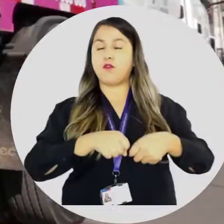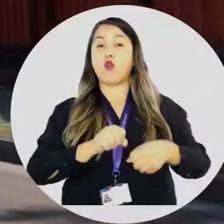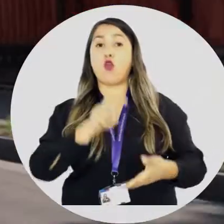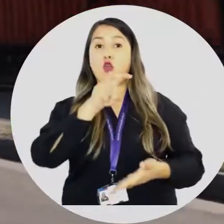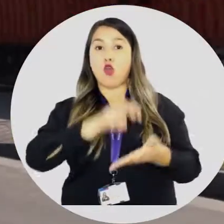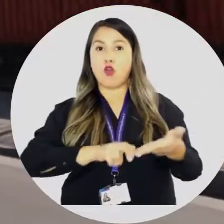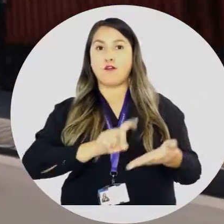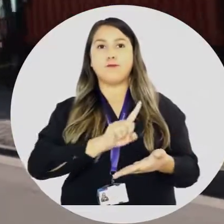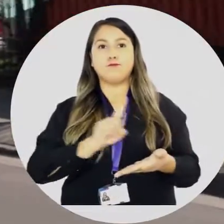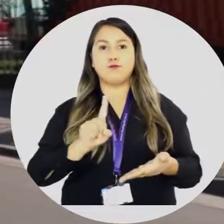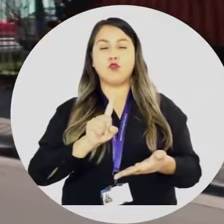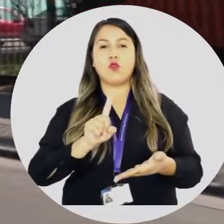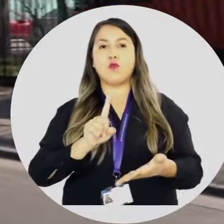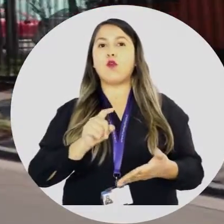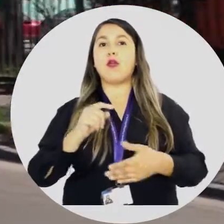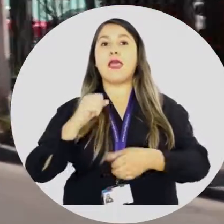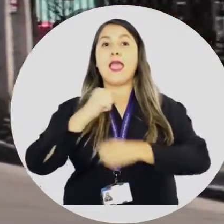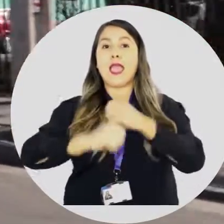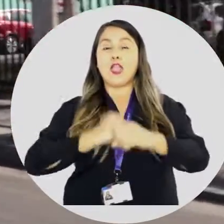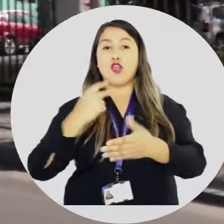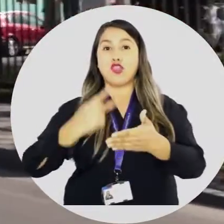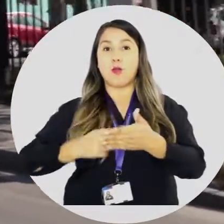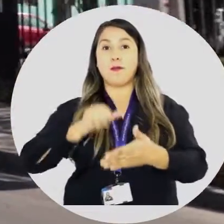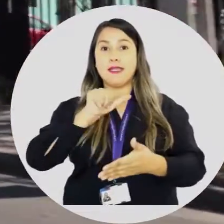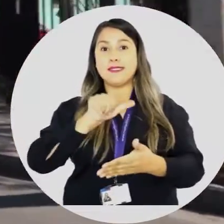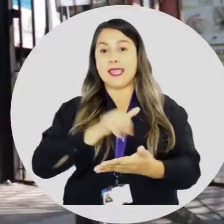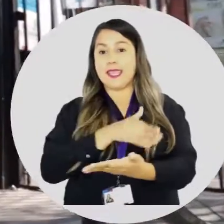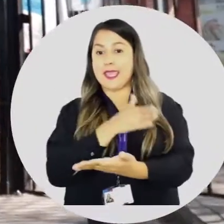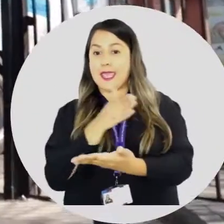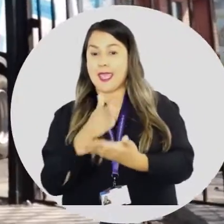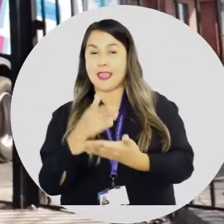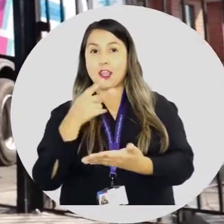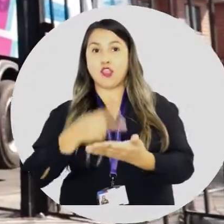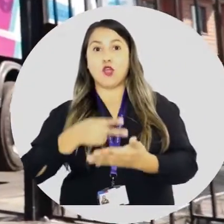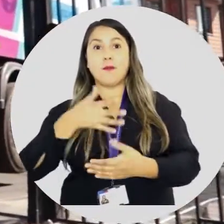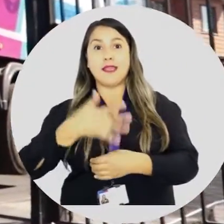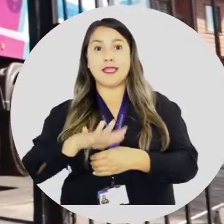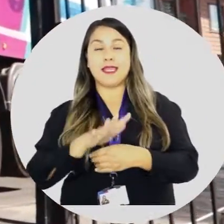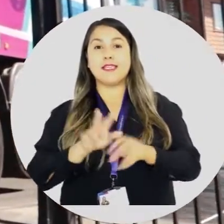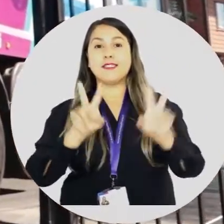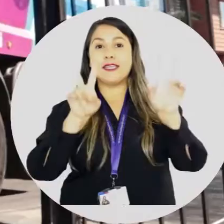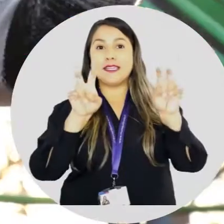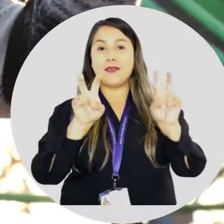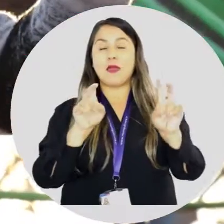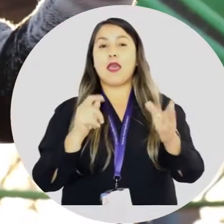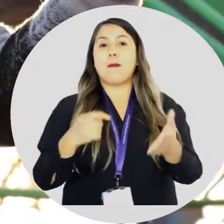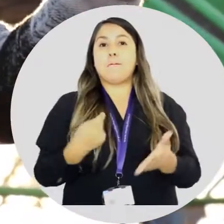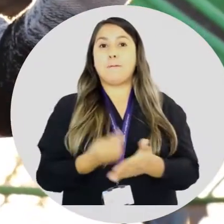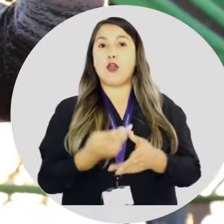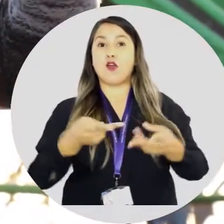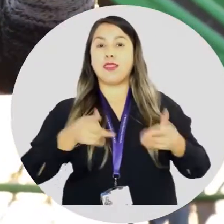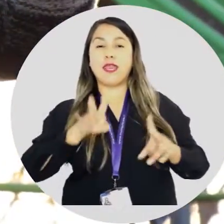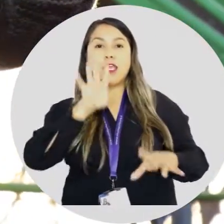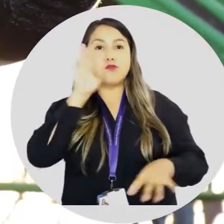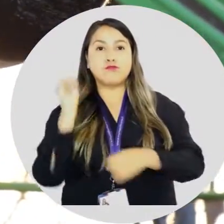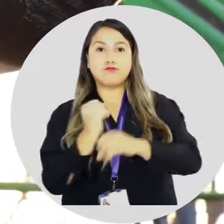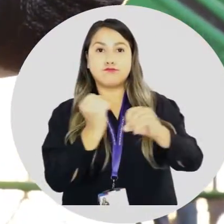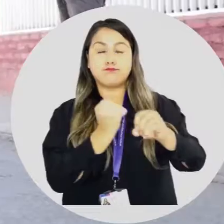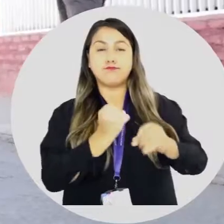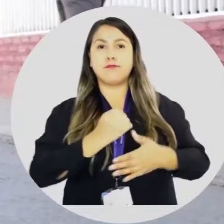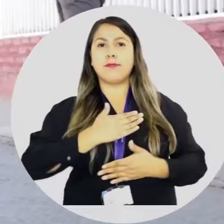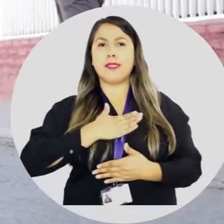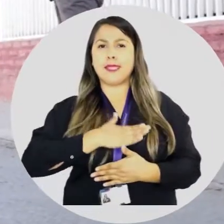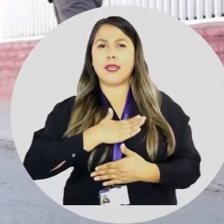incobrabilidad desde el año 2006 hasta el 2015 en el pago de los derechos de aseo. Queremos una quilicura